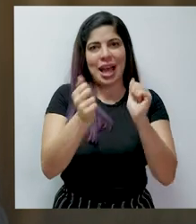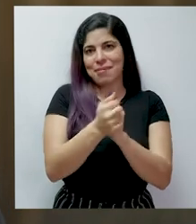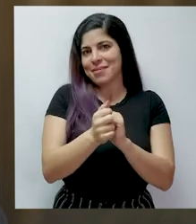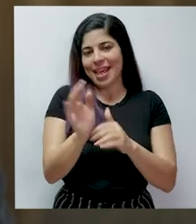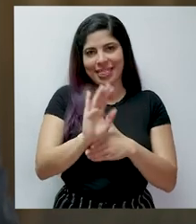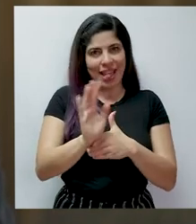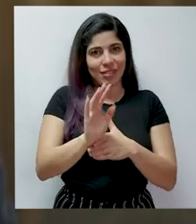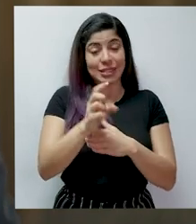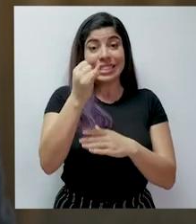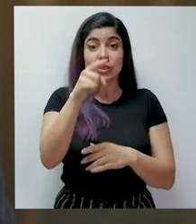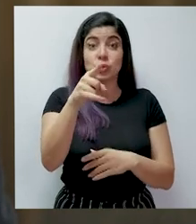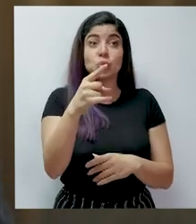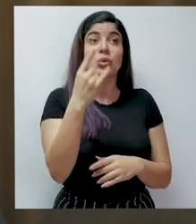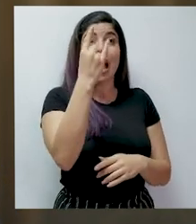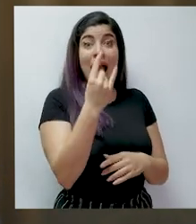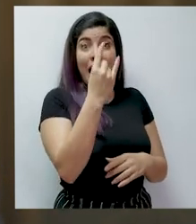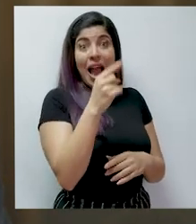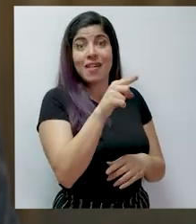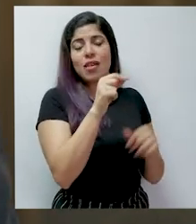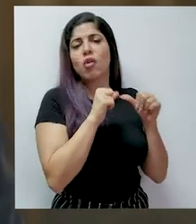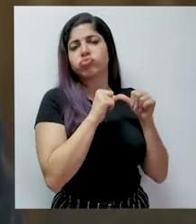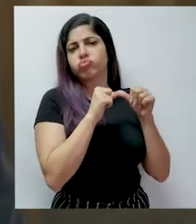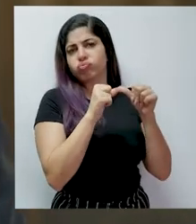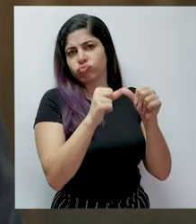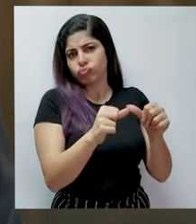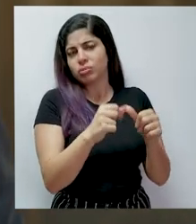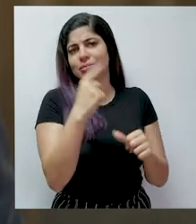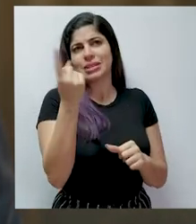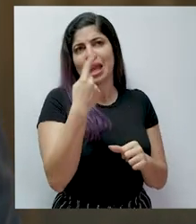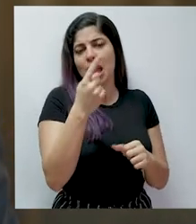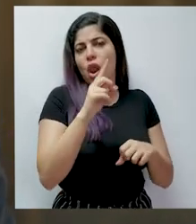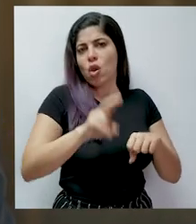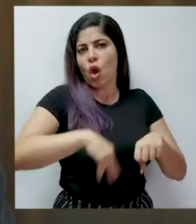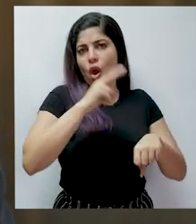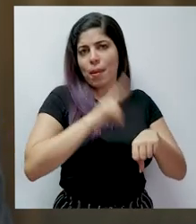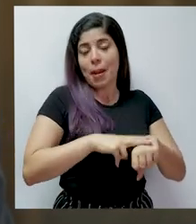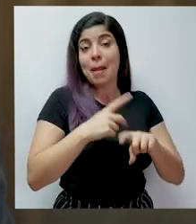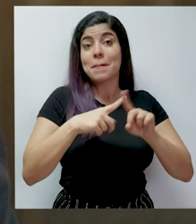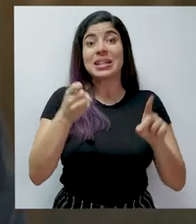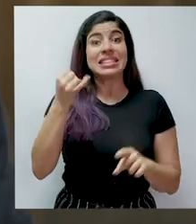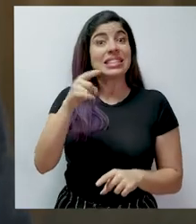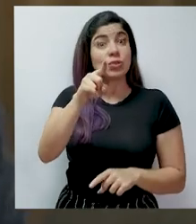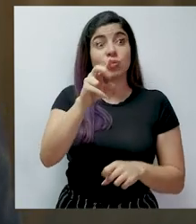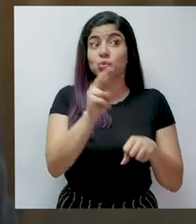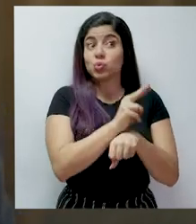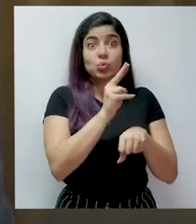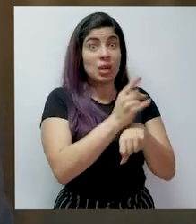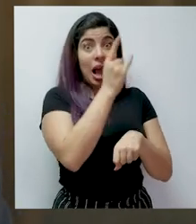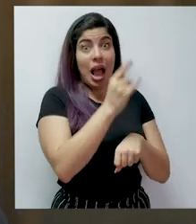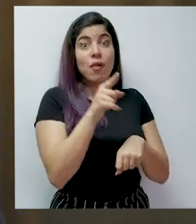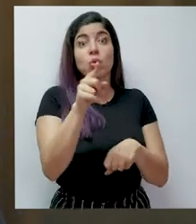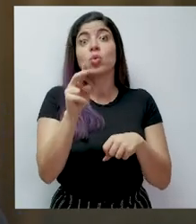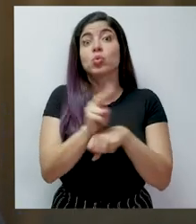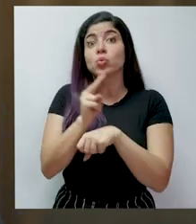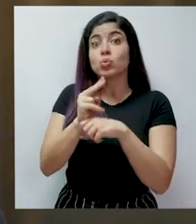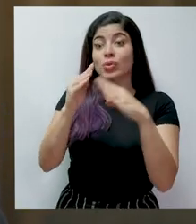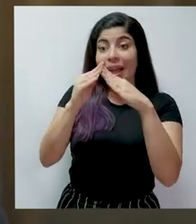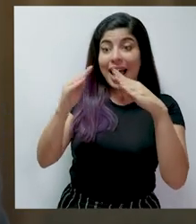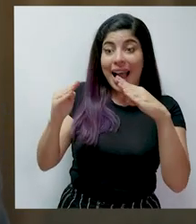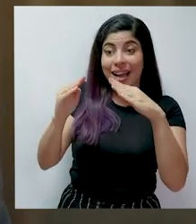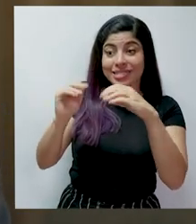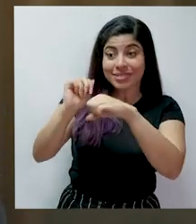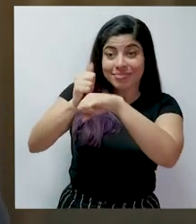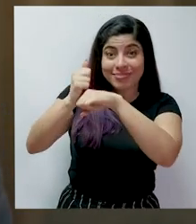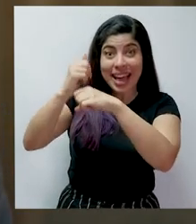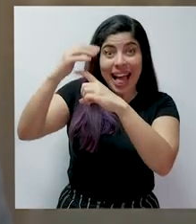Si usted cuenta con servicios de televisión de paga, continuará recibiendo la señal de manera normal. Si no es su caso y usted recibe la señal